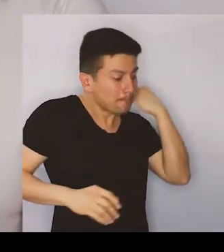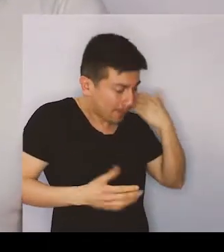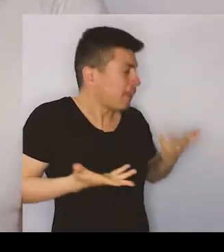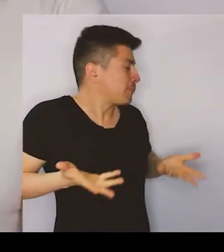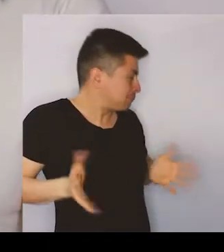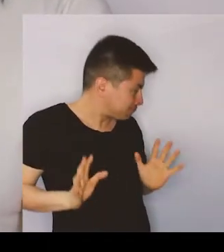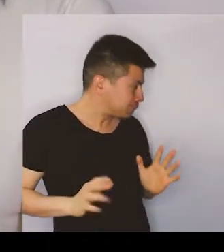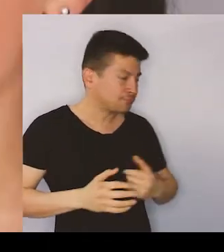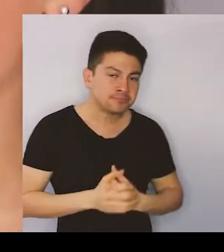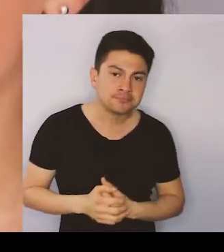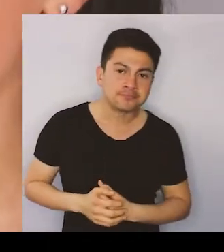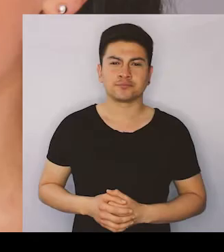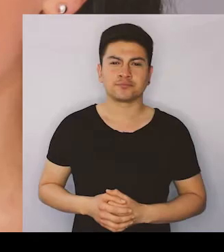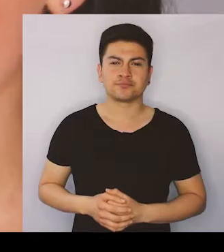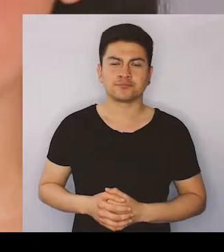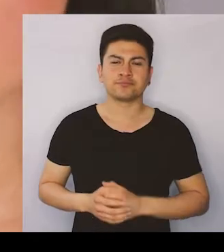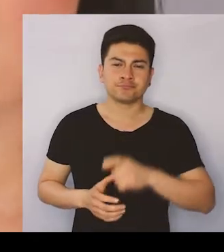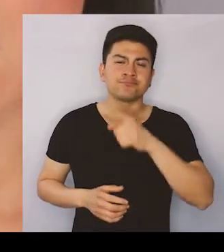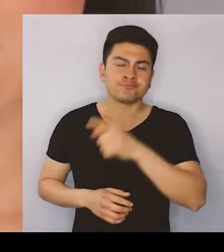Increíble